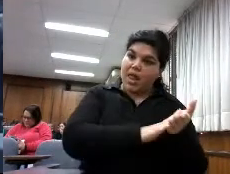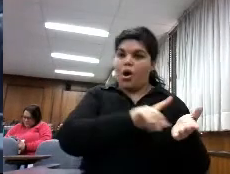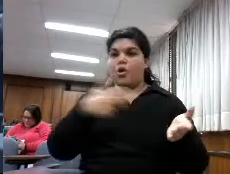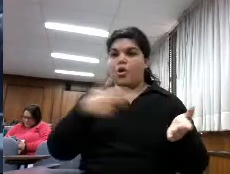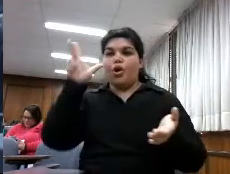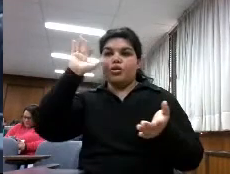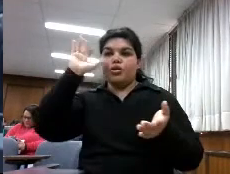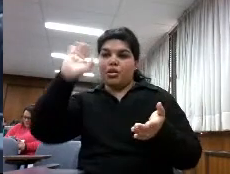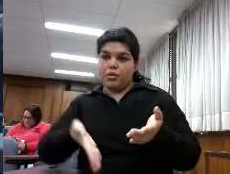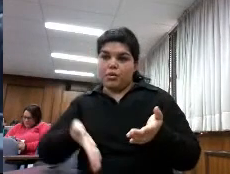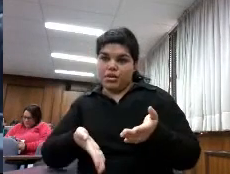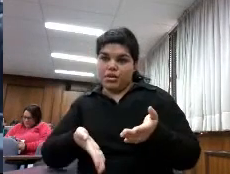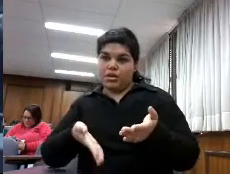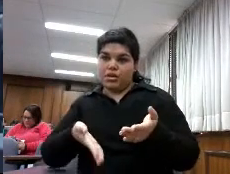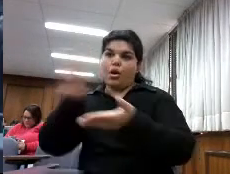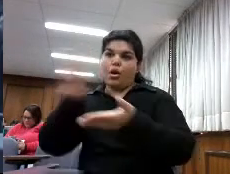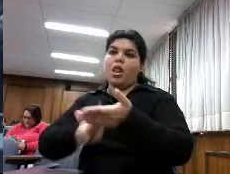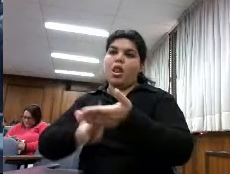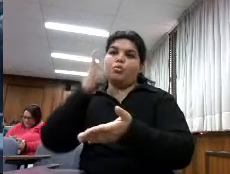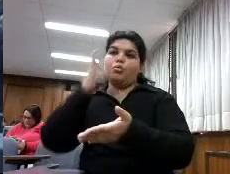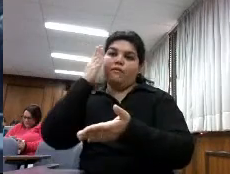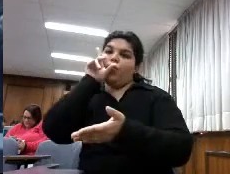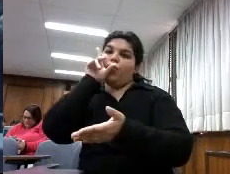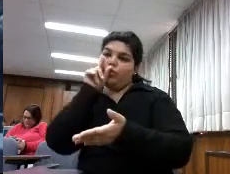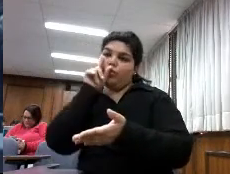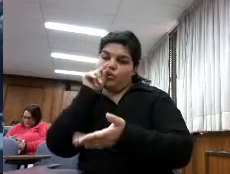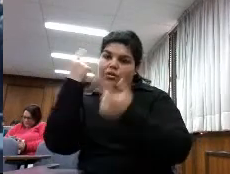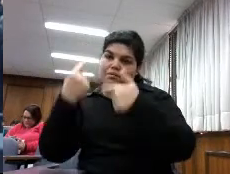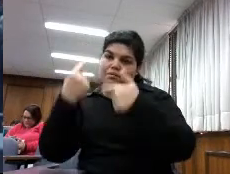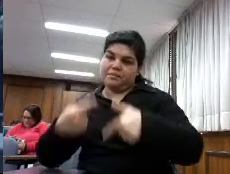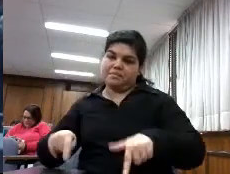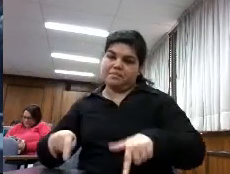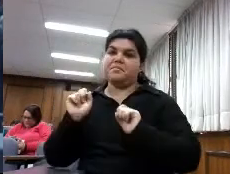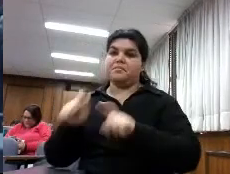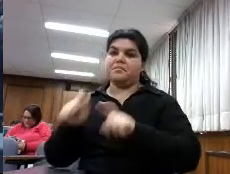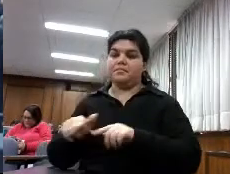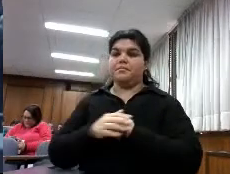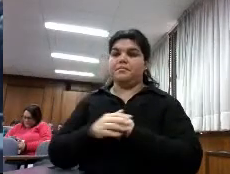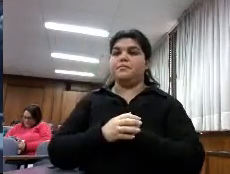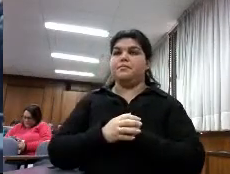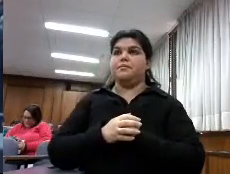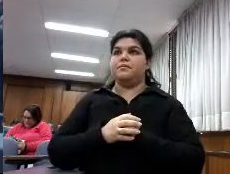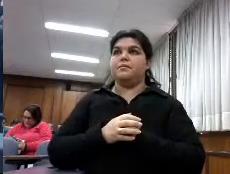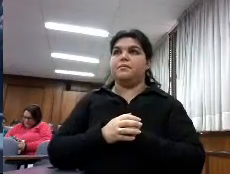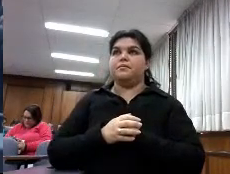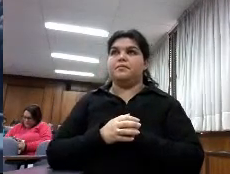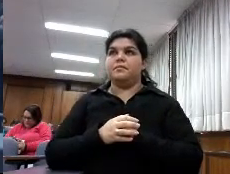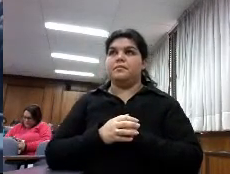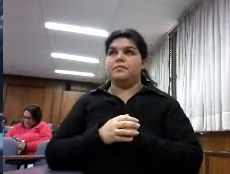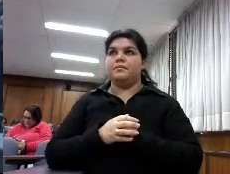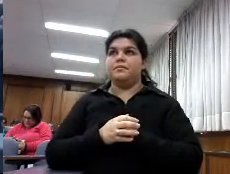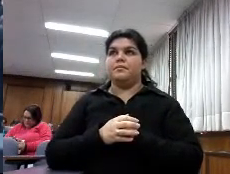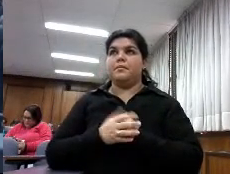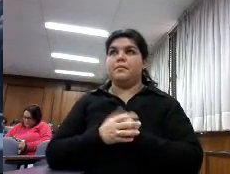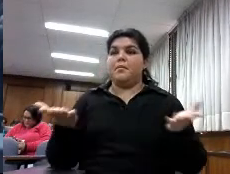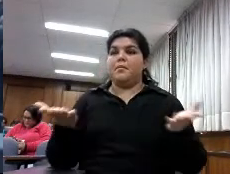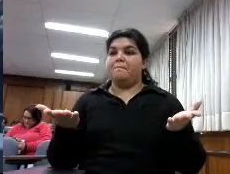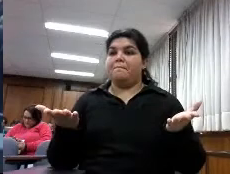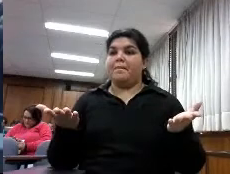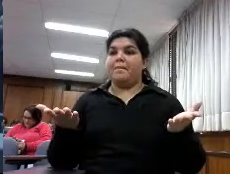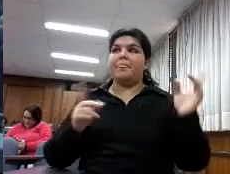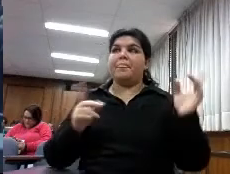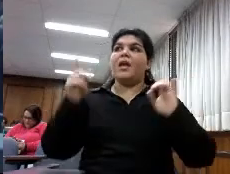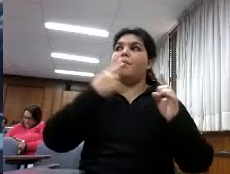cuarta parte al lector en papel que al leer en pantalla y esa es la otra realidad bueno pues no sé si tenéis alguna